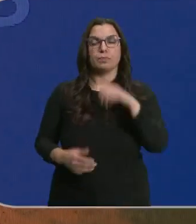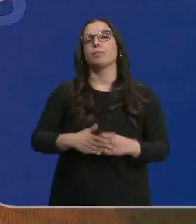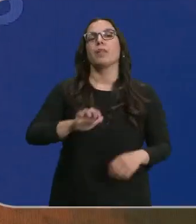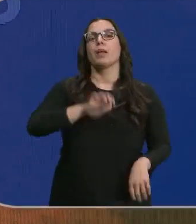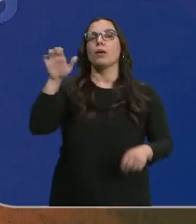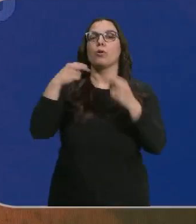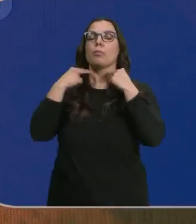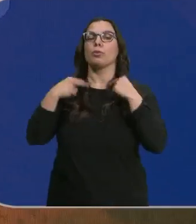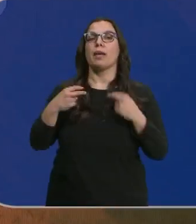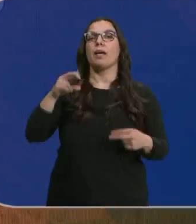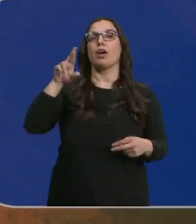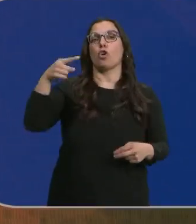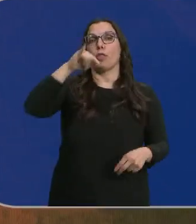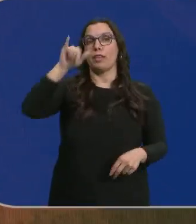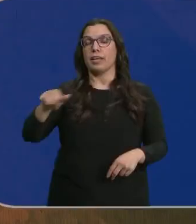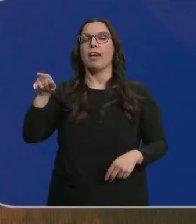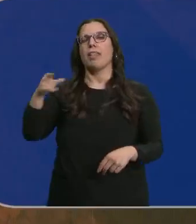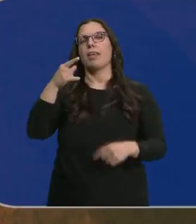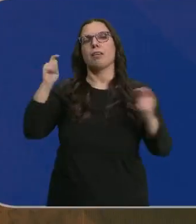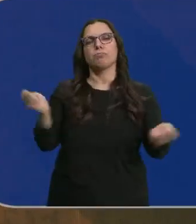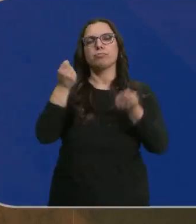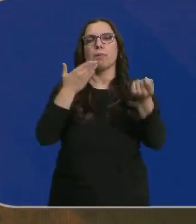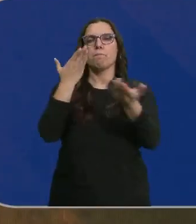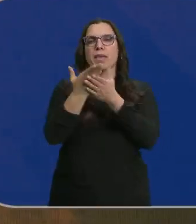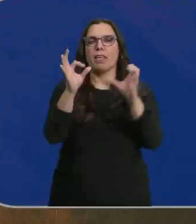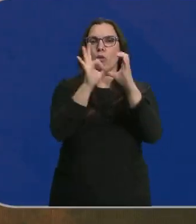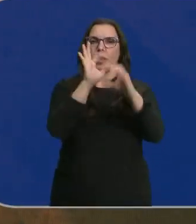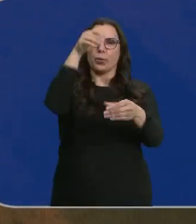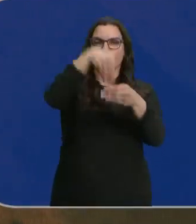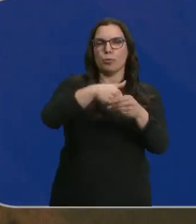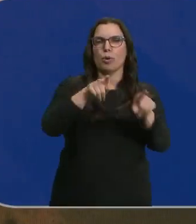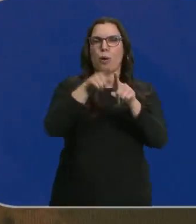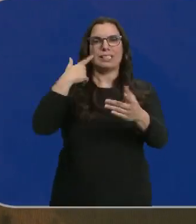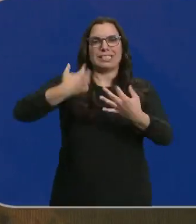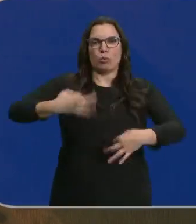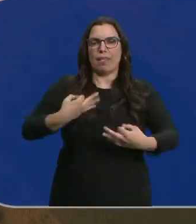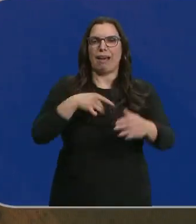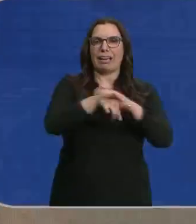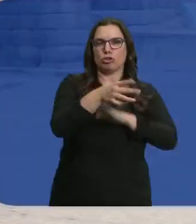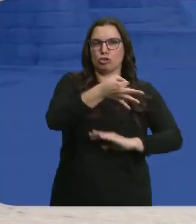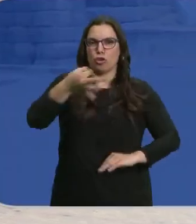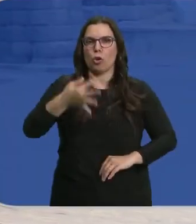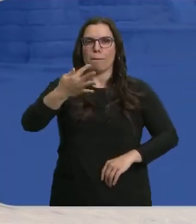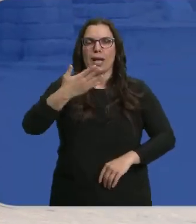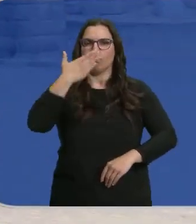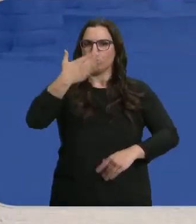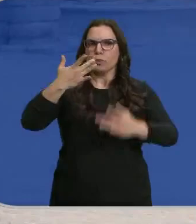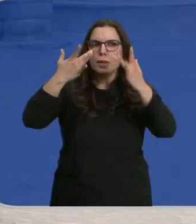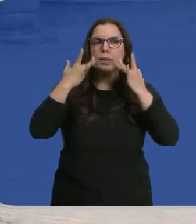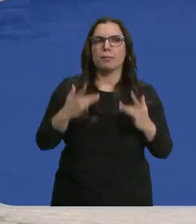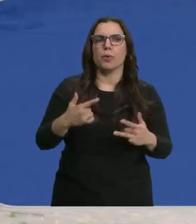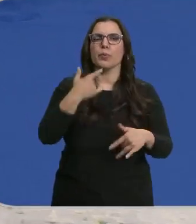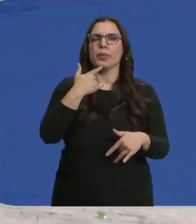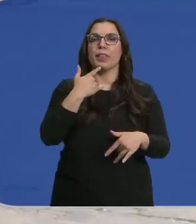La eurodiputada Soraya Rodríguez ha pedido el voto para Ciudadanos como garantía de gestión y honestidad. Candidatos que, dice, prometen sólo lo que se puede